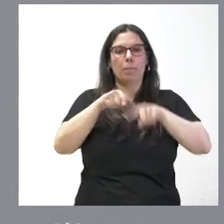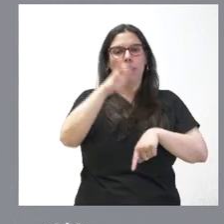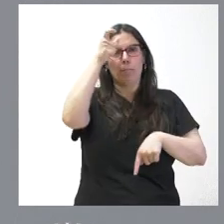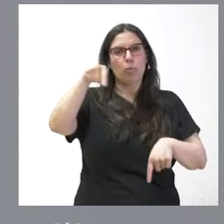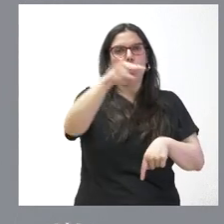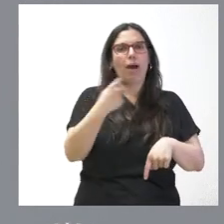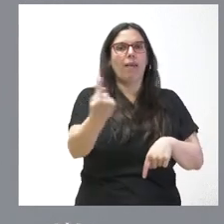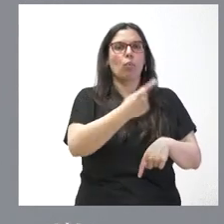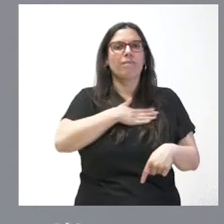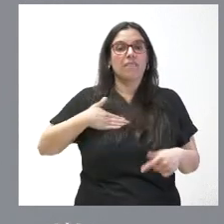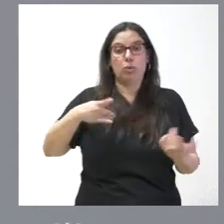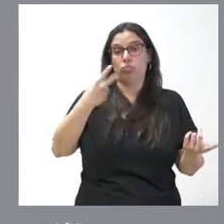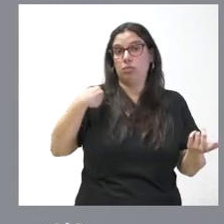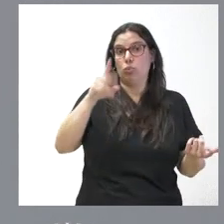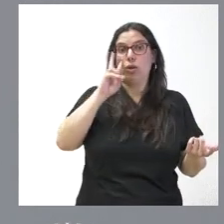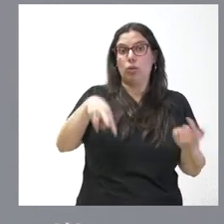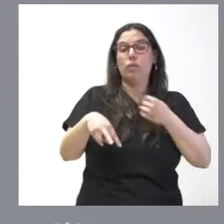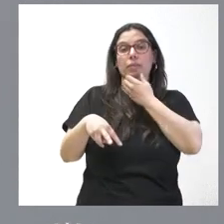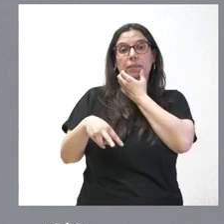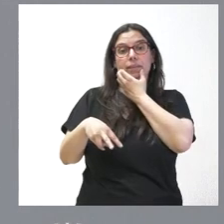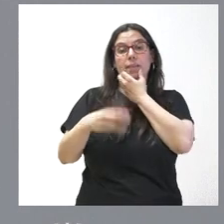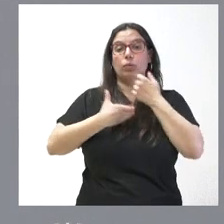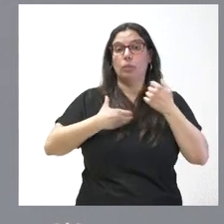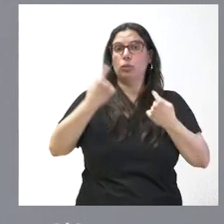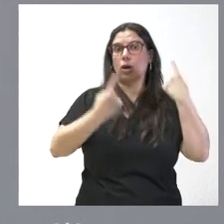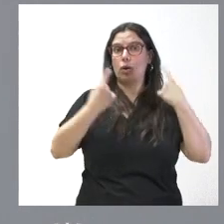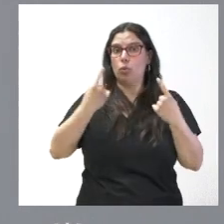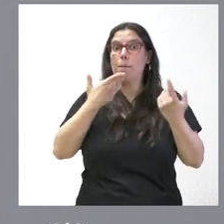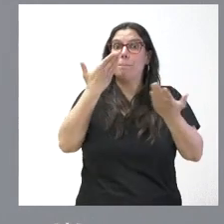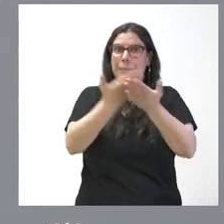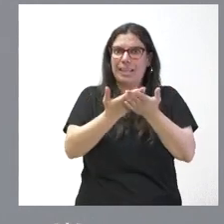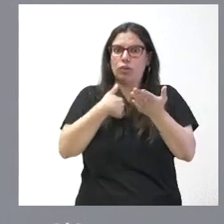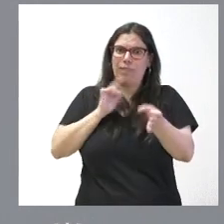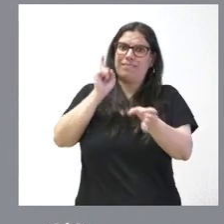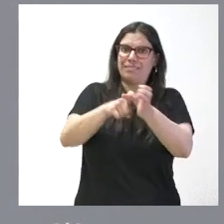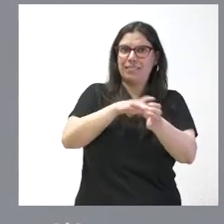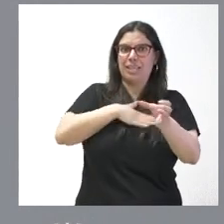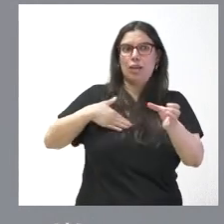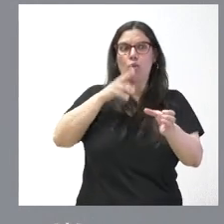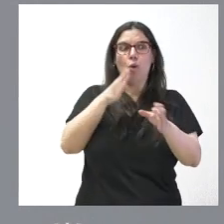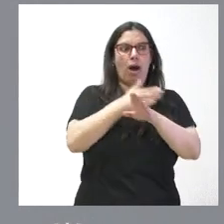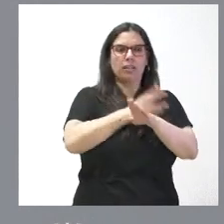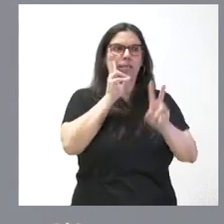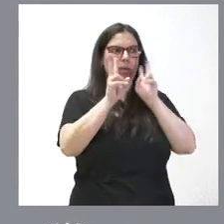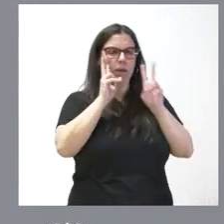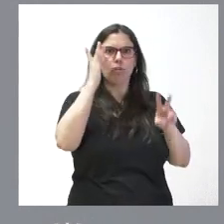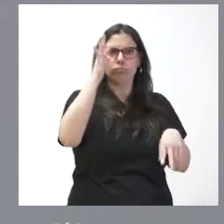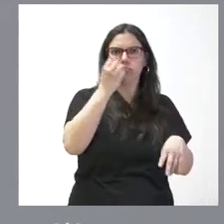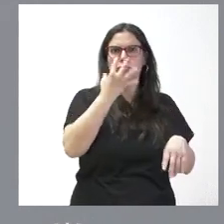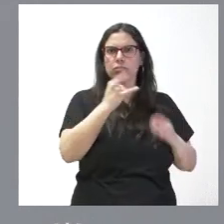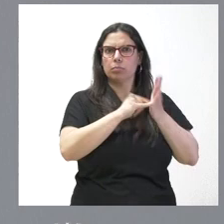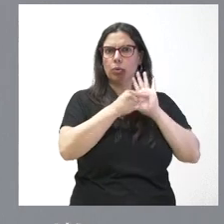ayuntamientos y usted mismo ha reconocido que hay varios ayuntamientos que pidieron su incorporación ante las expectativas favorables que había generado este plan